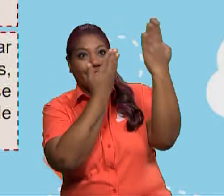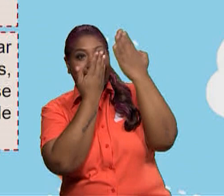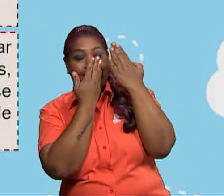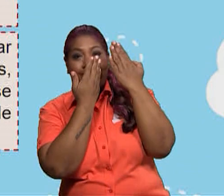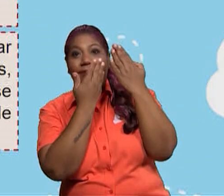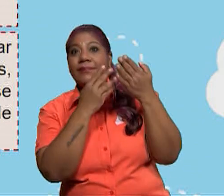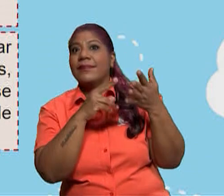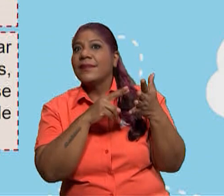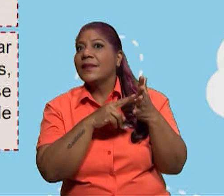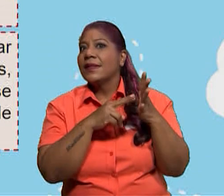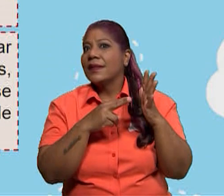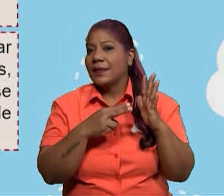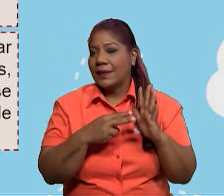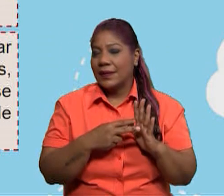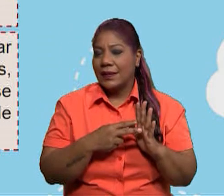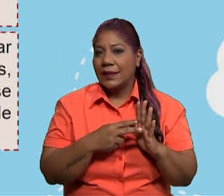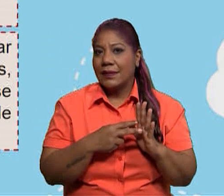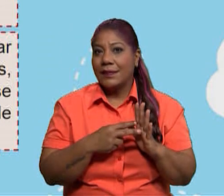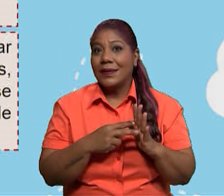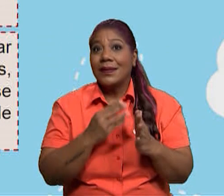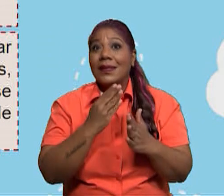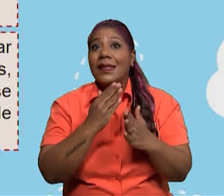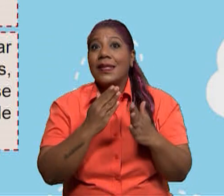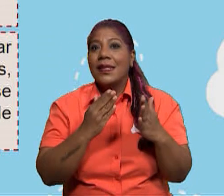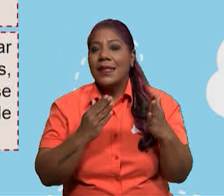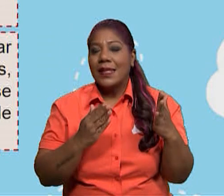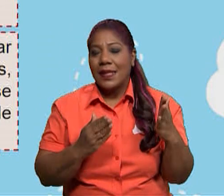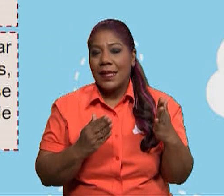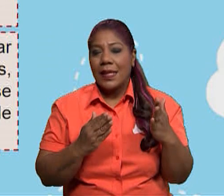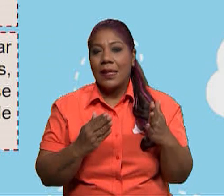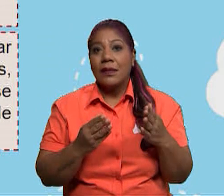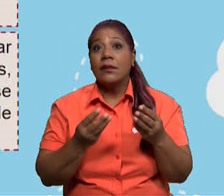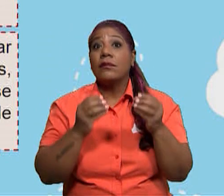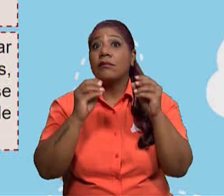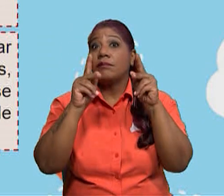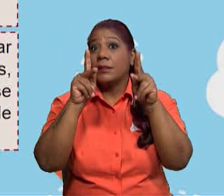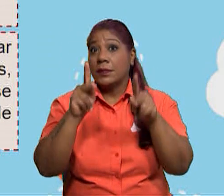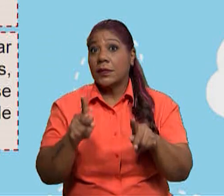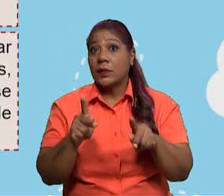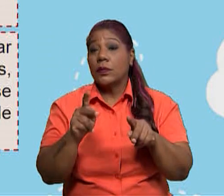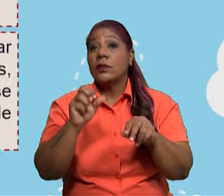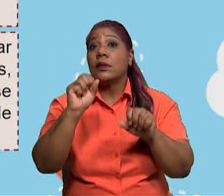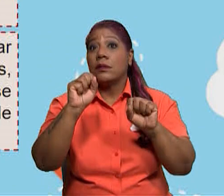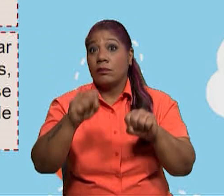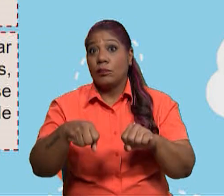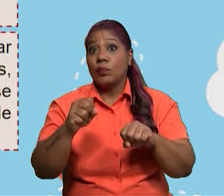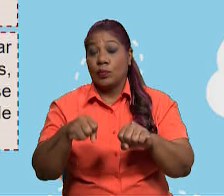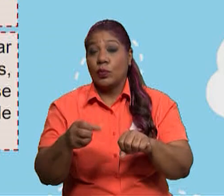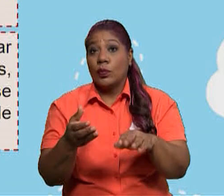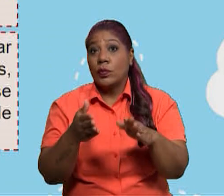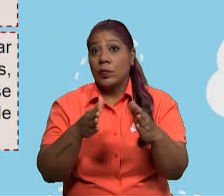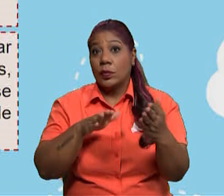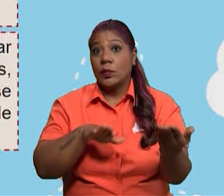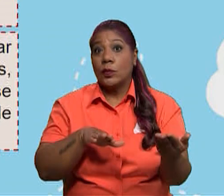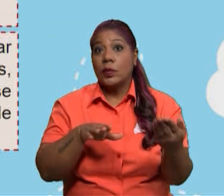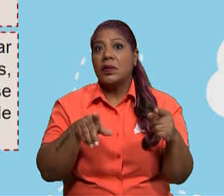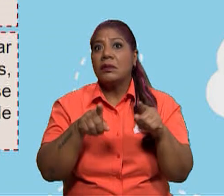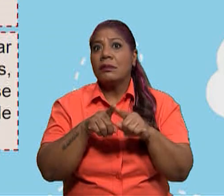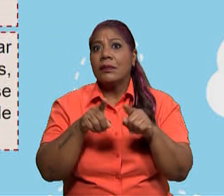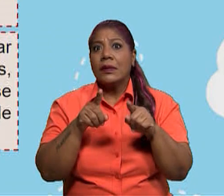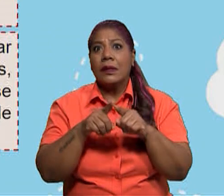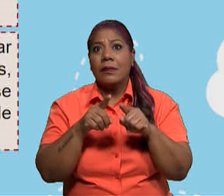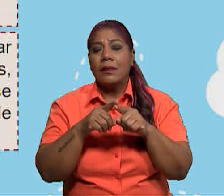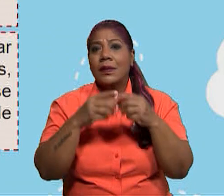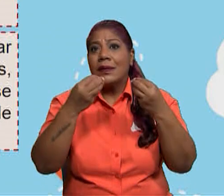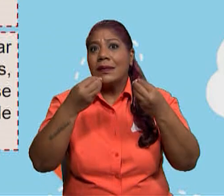desastre natural es un evento que produce pérdidas humanas y materiales. Un desastre natural se produce